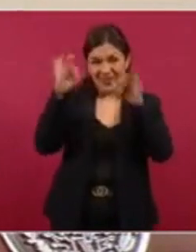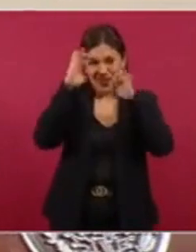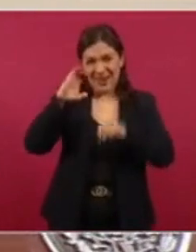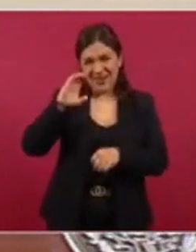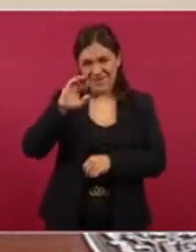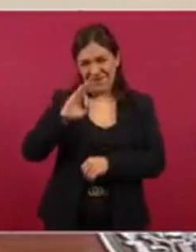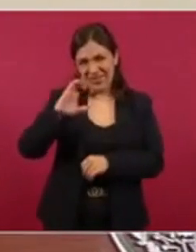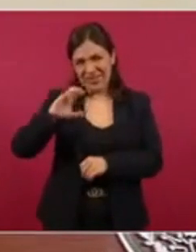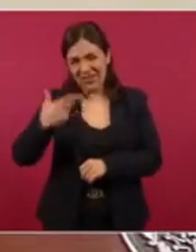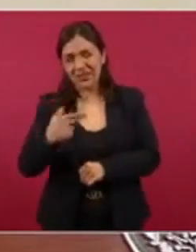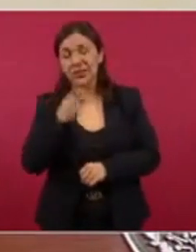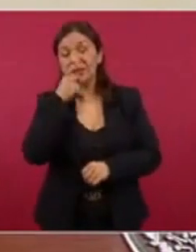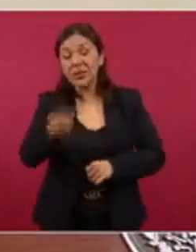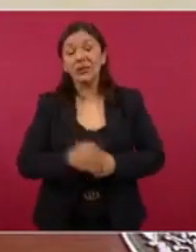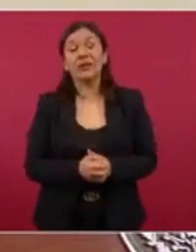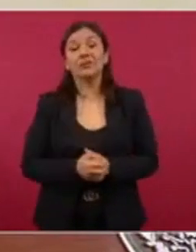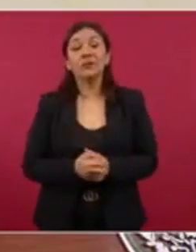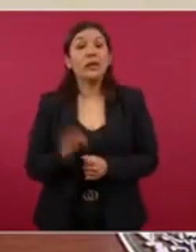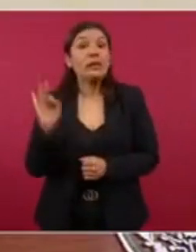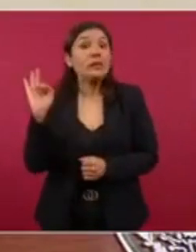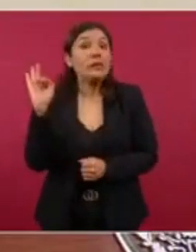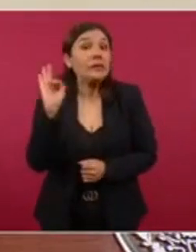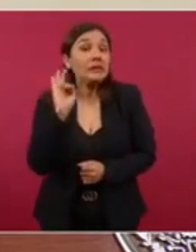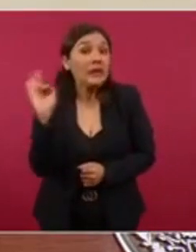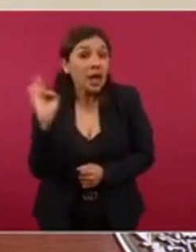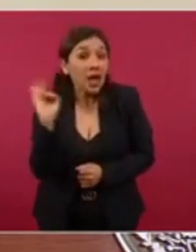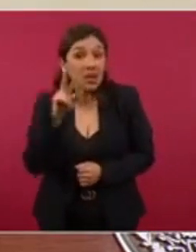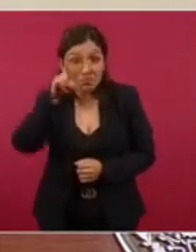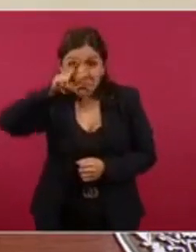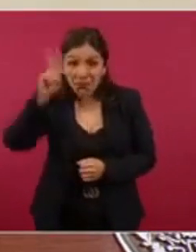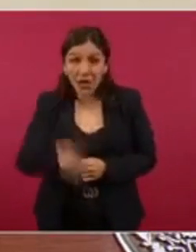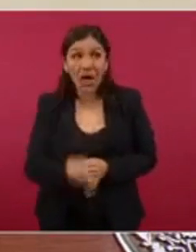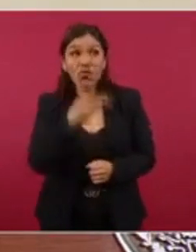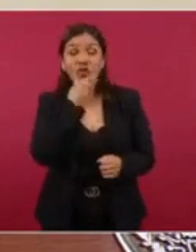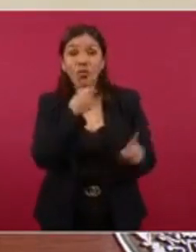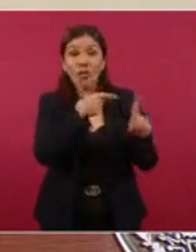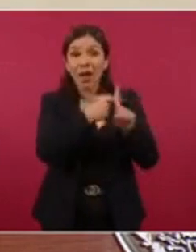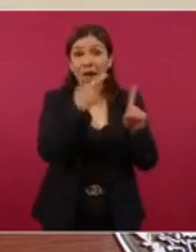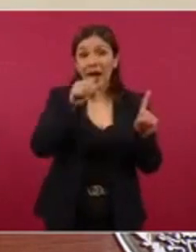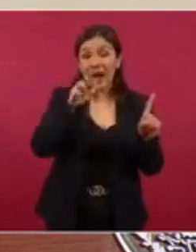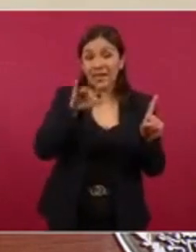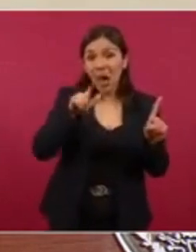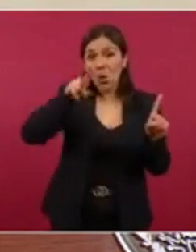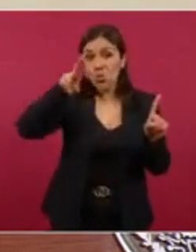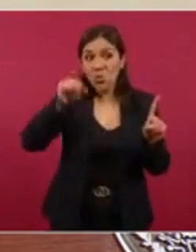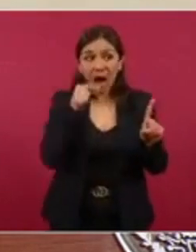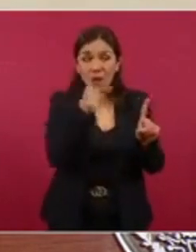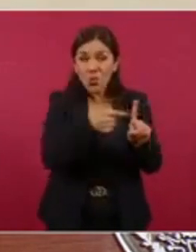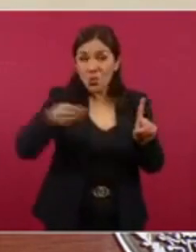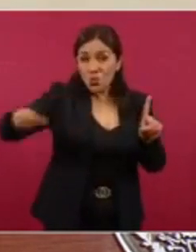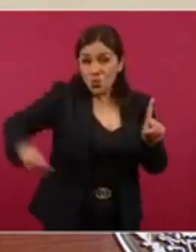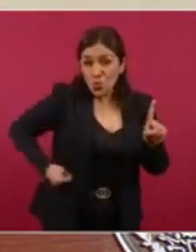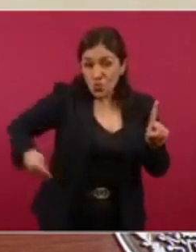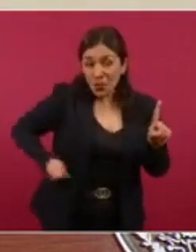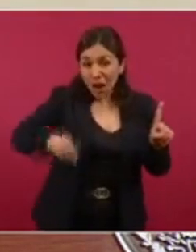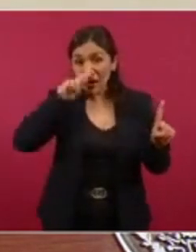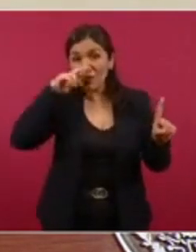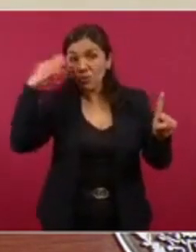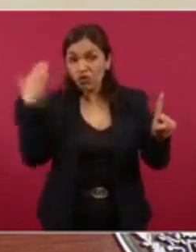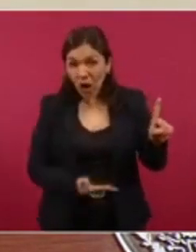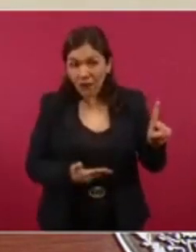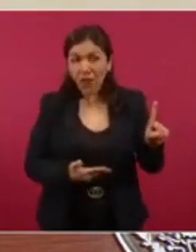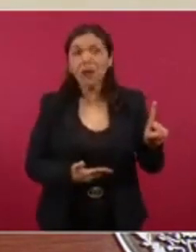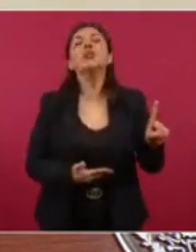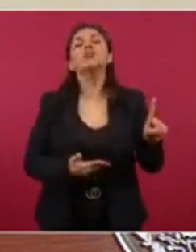resulta que García Luna es culpable, yo